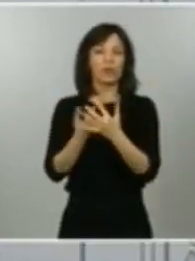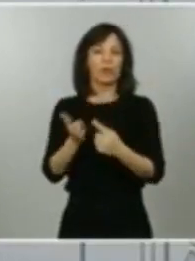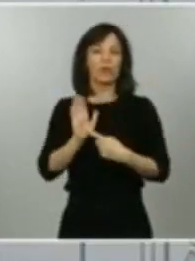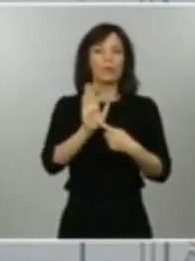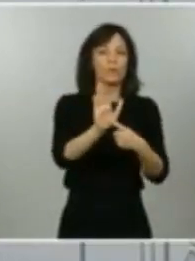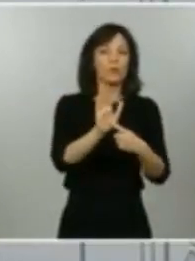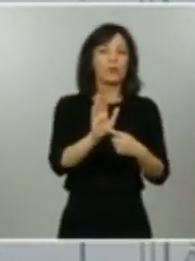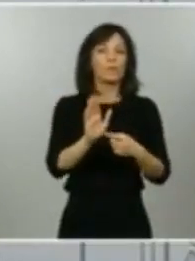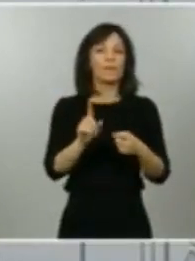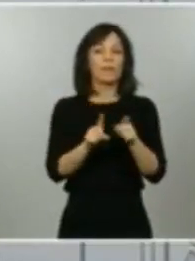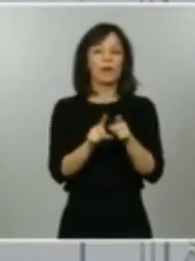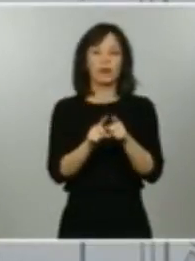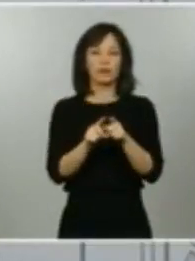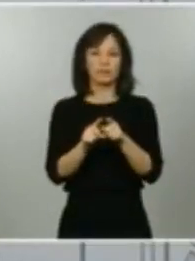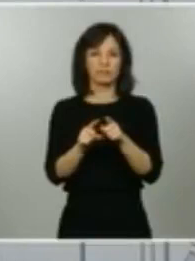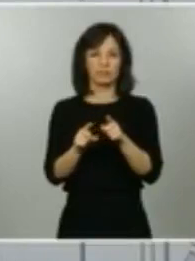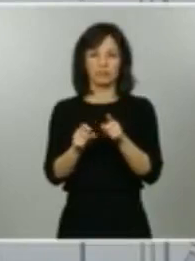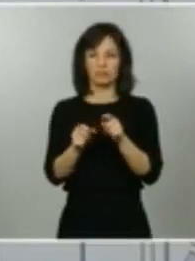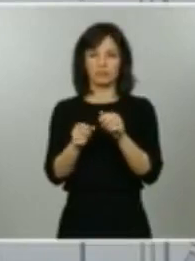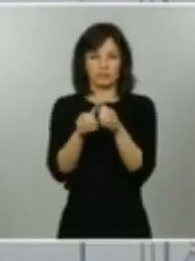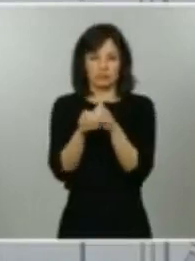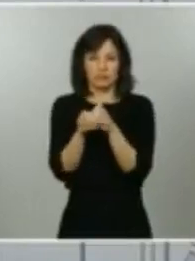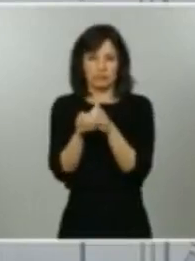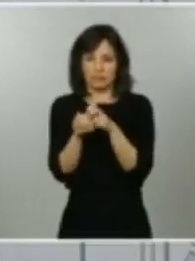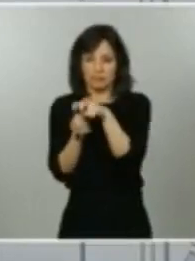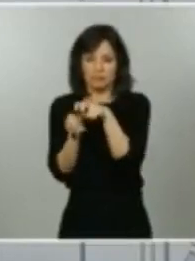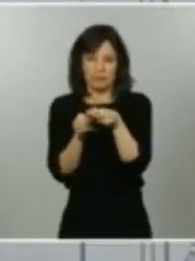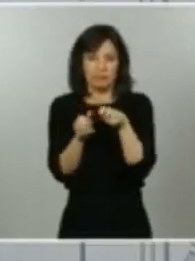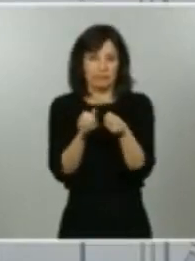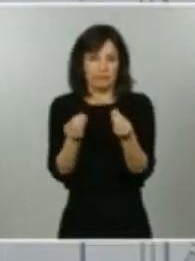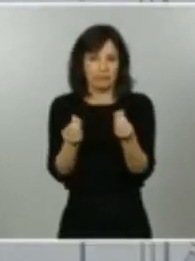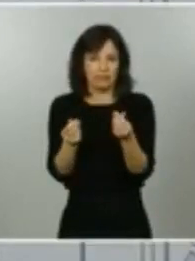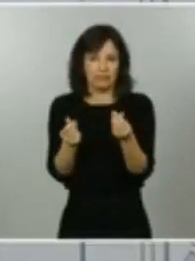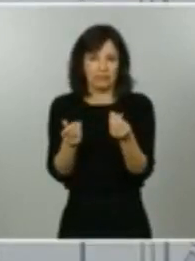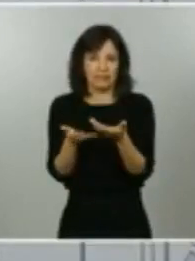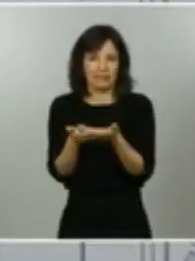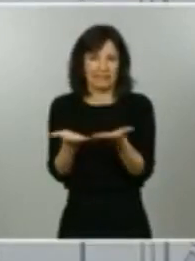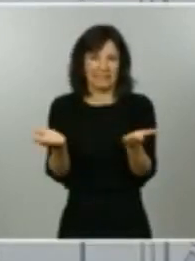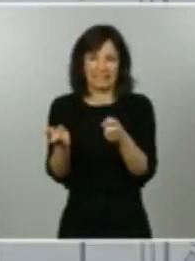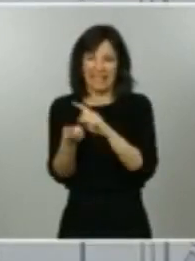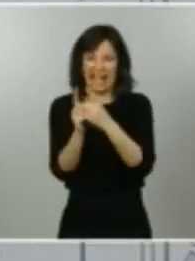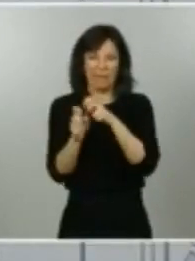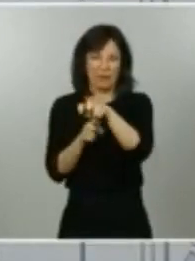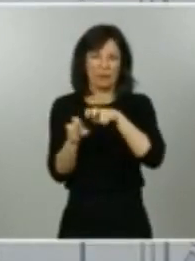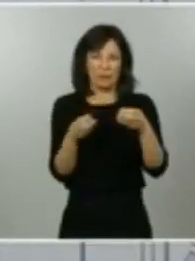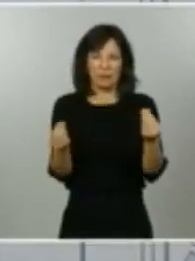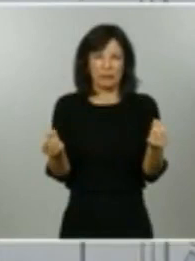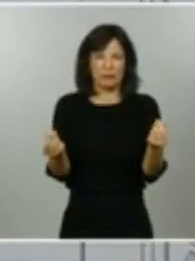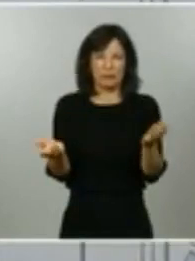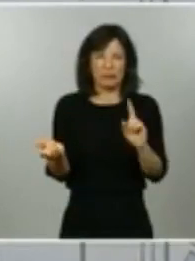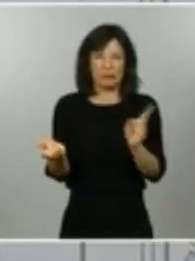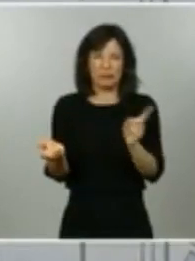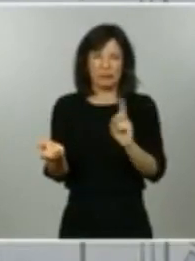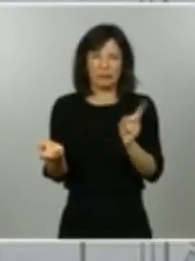pequeñas porque la movilidad en esas áreas muy pequeñas no variaría sustancialmente con alguna movilidad de la que ya se dispone.